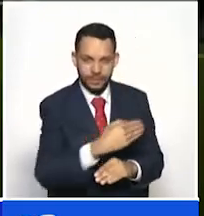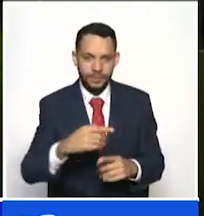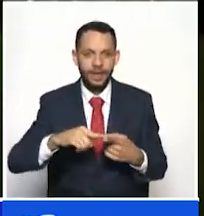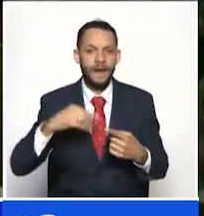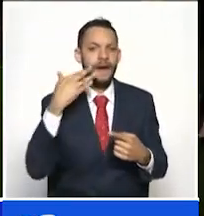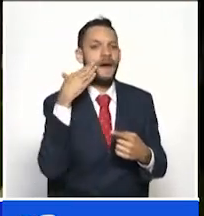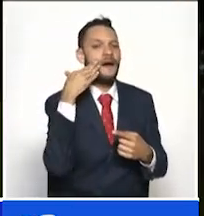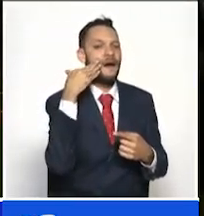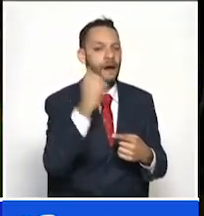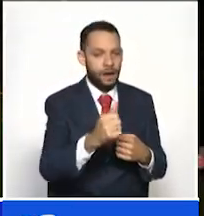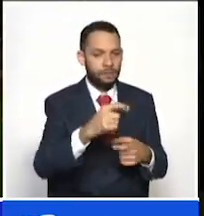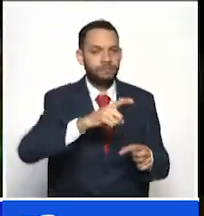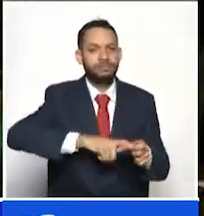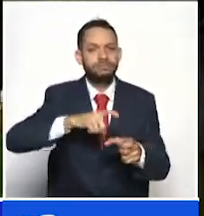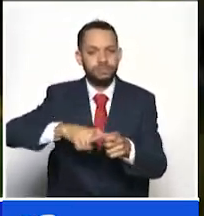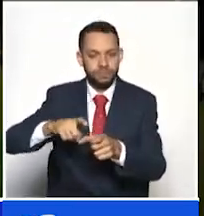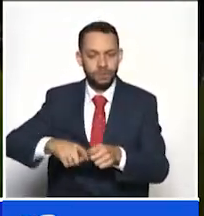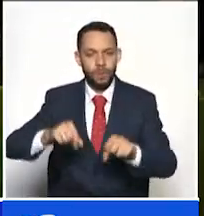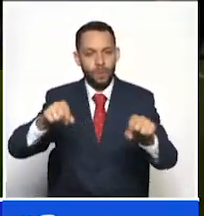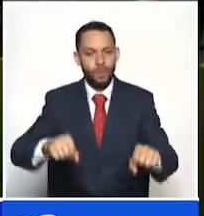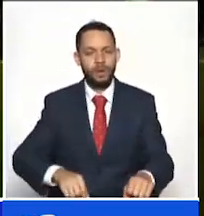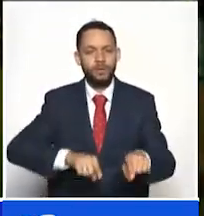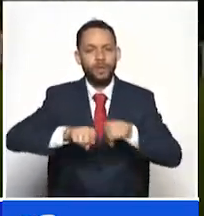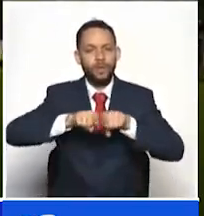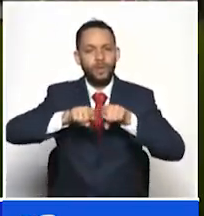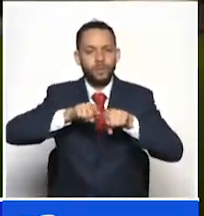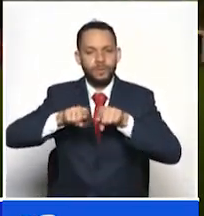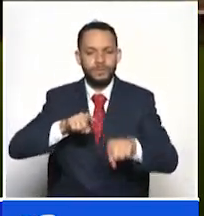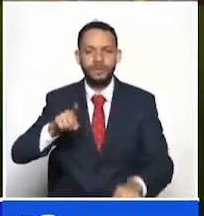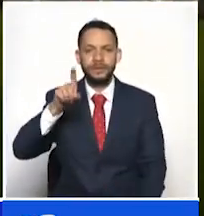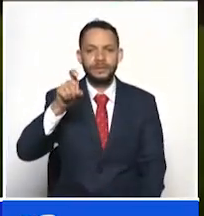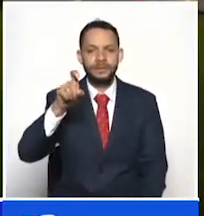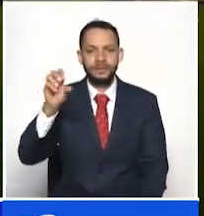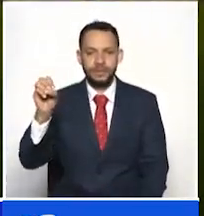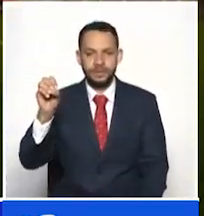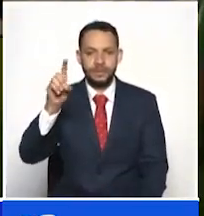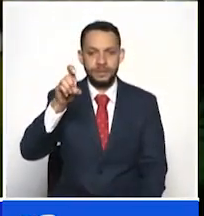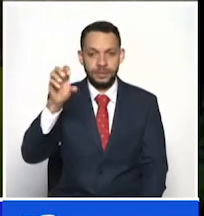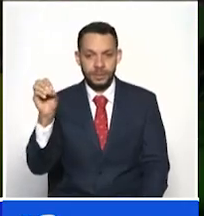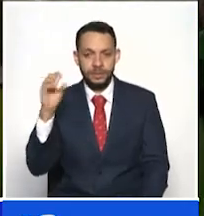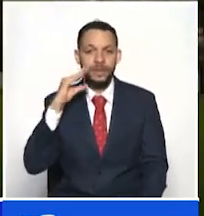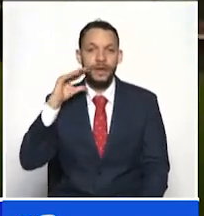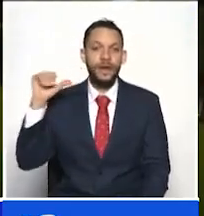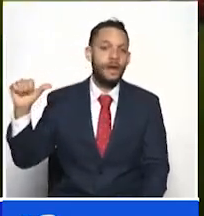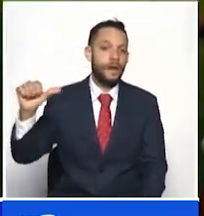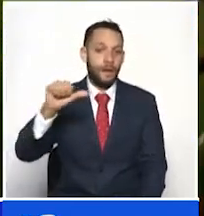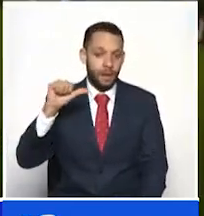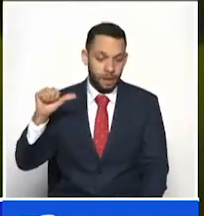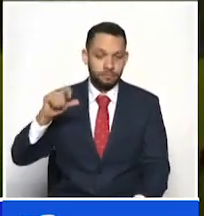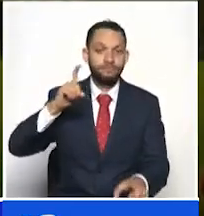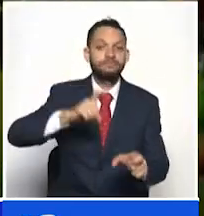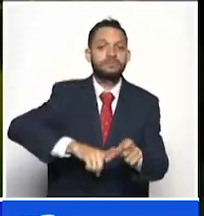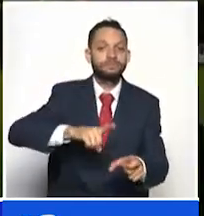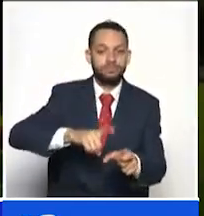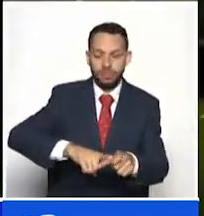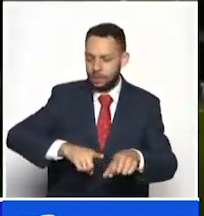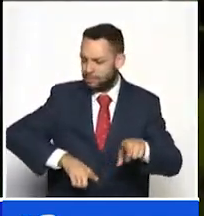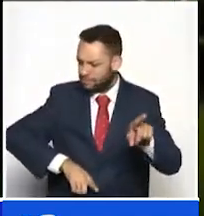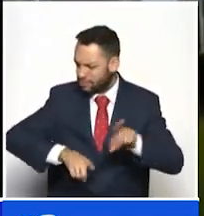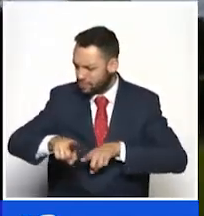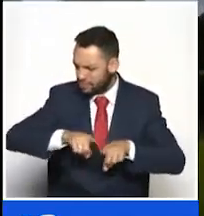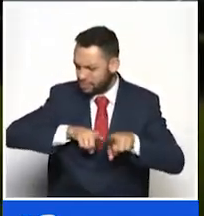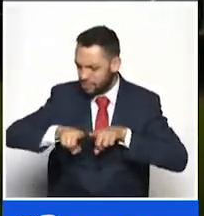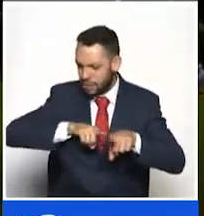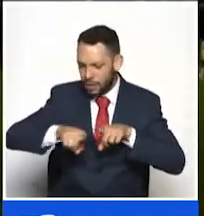localidades de la ciudad Serán 60 jugadoras de diferentes comunas y corregimientos de Pereira quienes harán parte de este fogueo